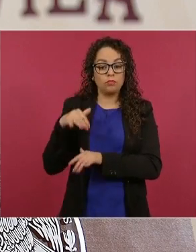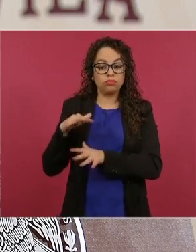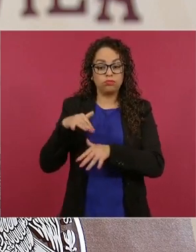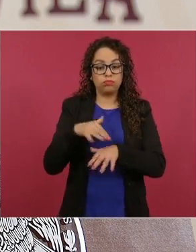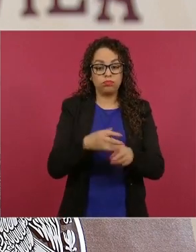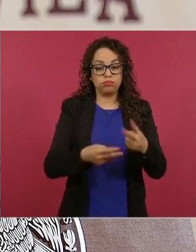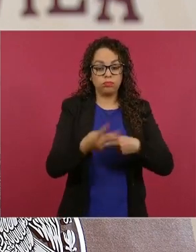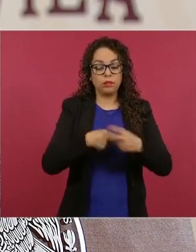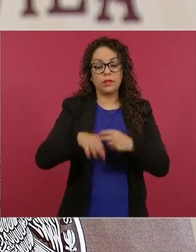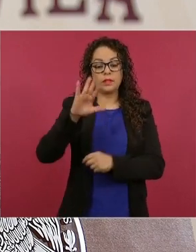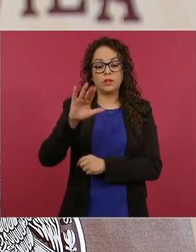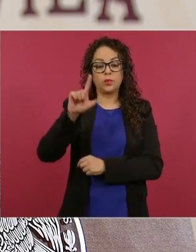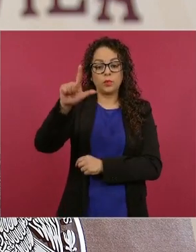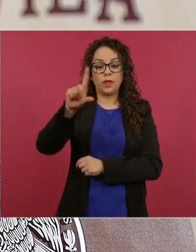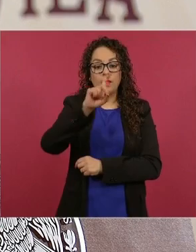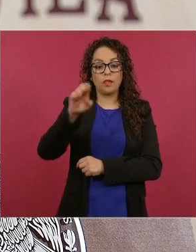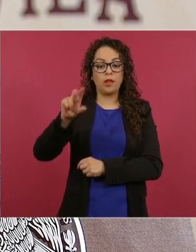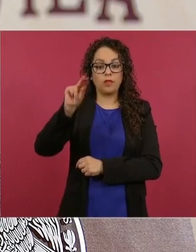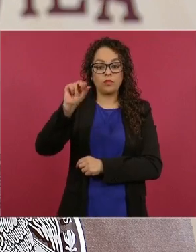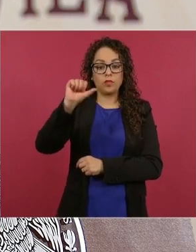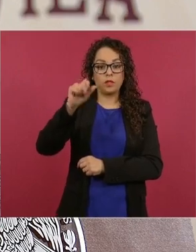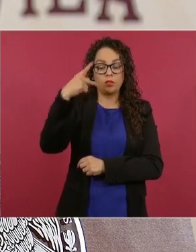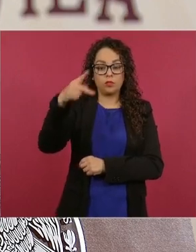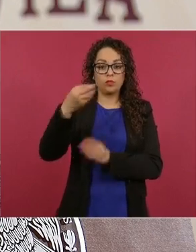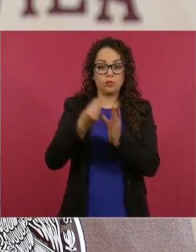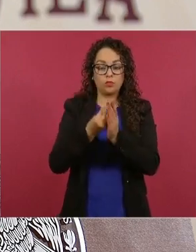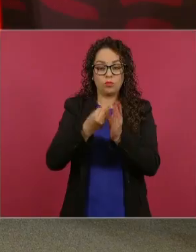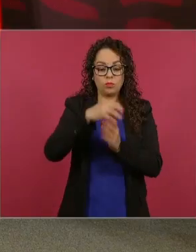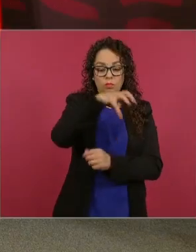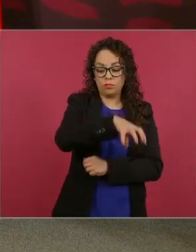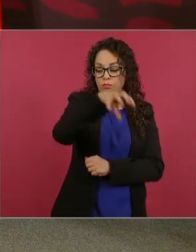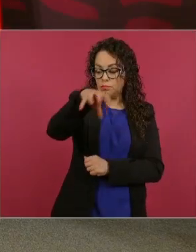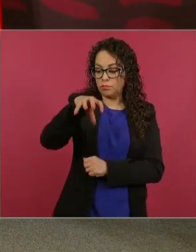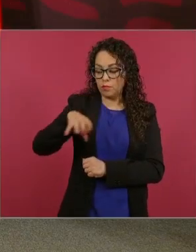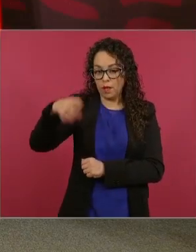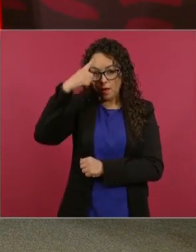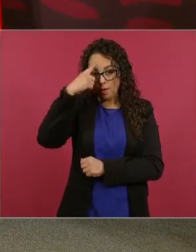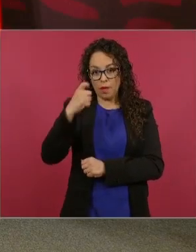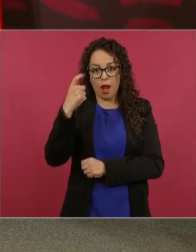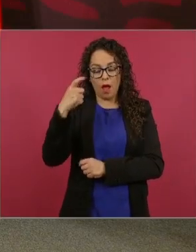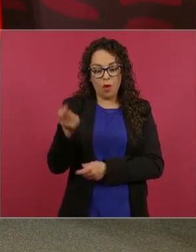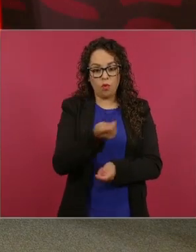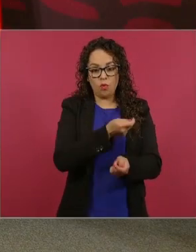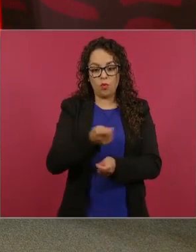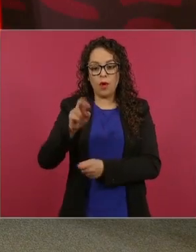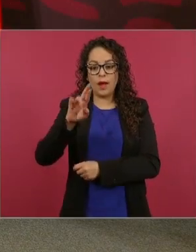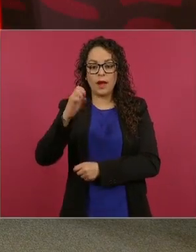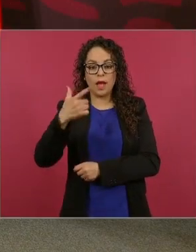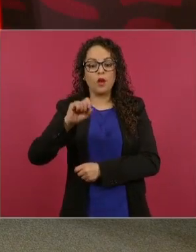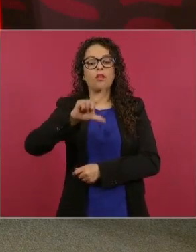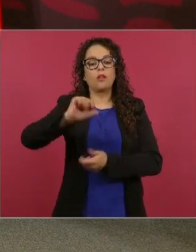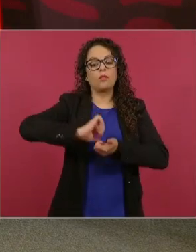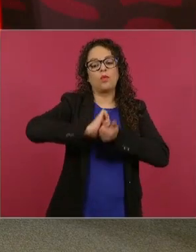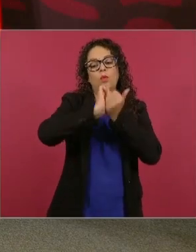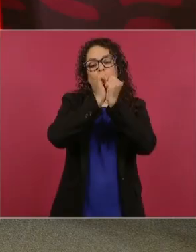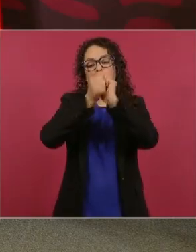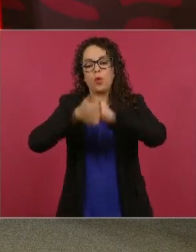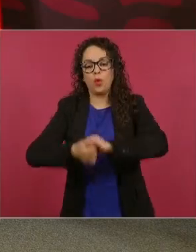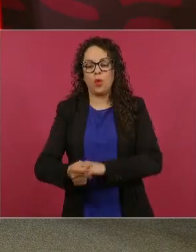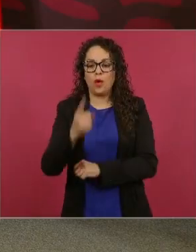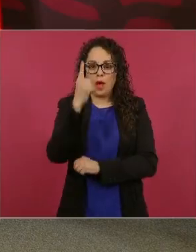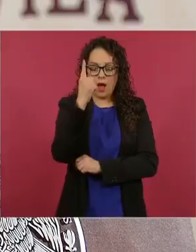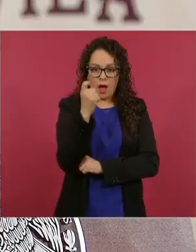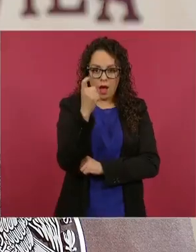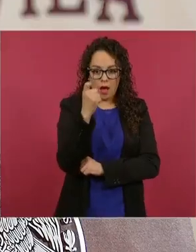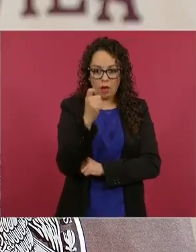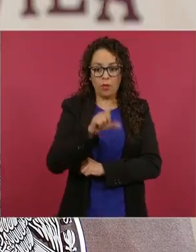de los 86 distritos de riego. Ahí es donde se generan todos estos servicios que después van a generar el agua y la polinización para